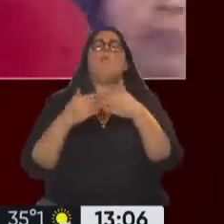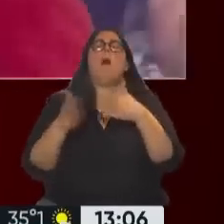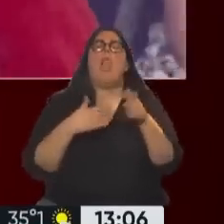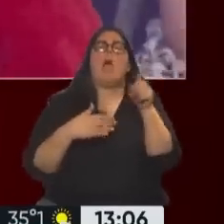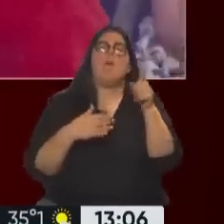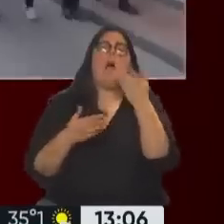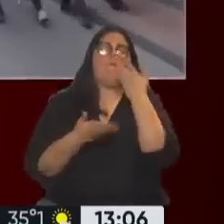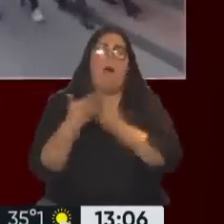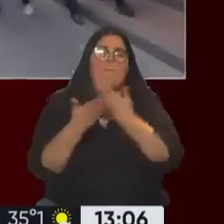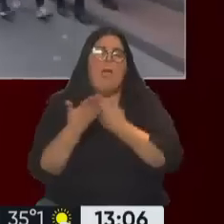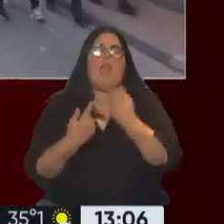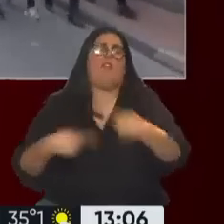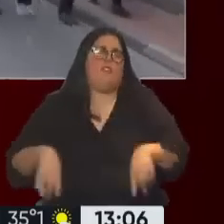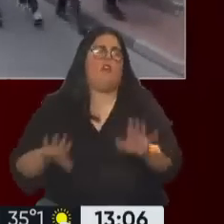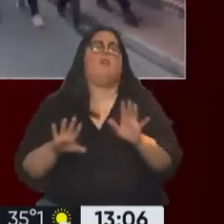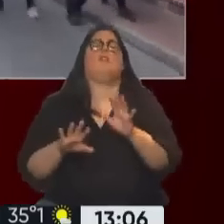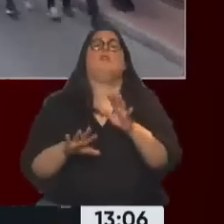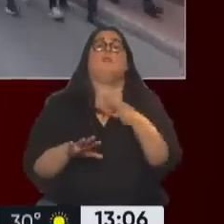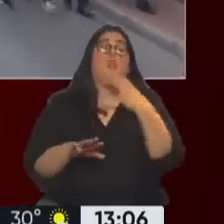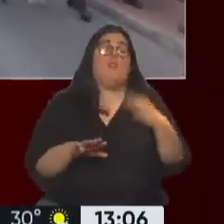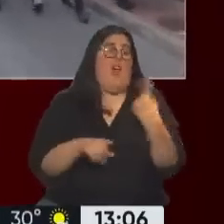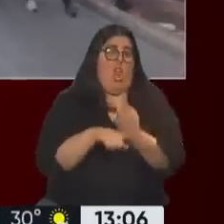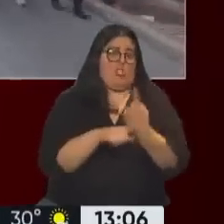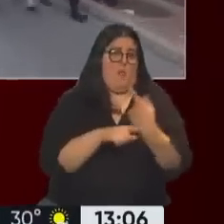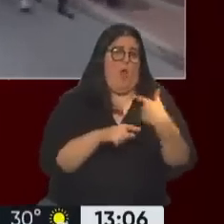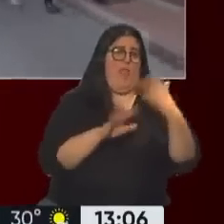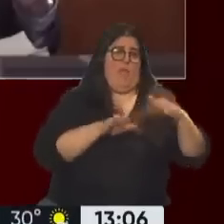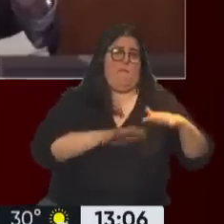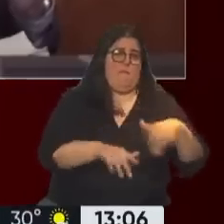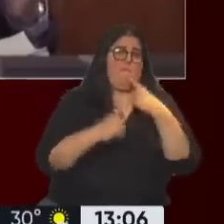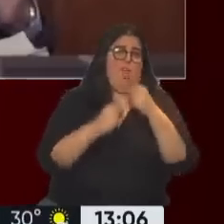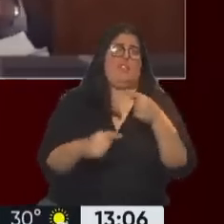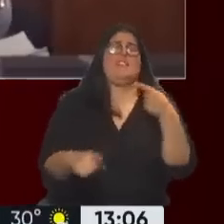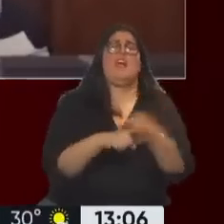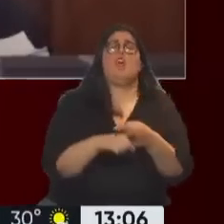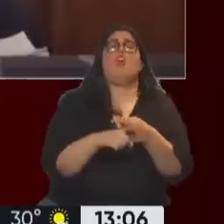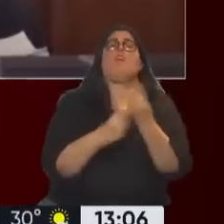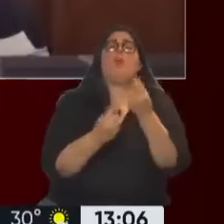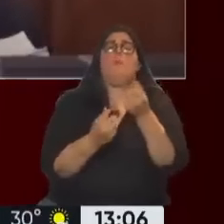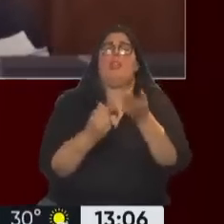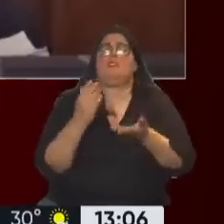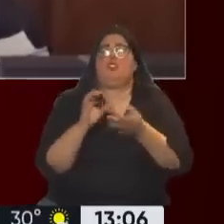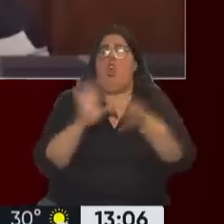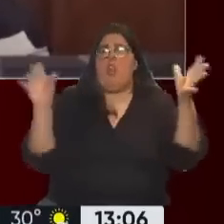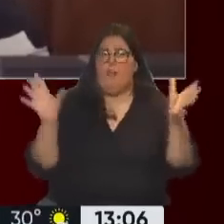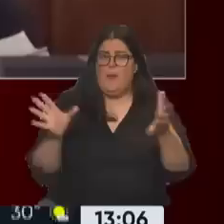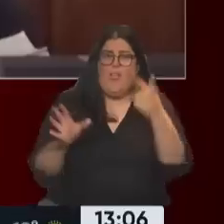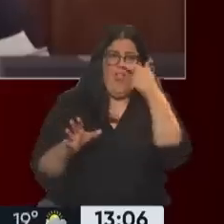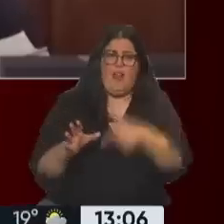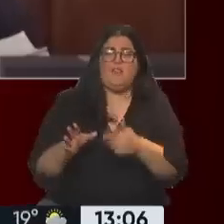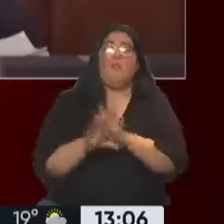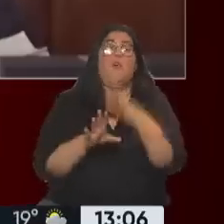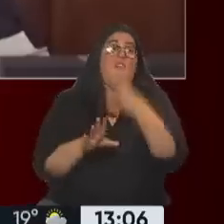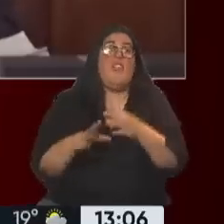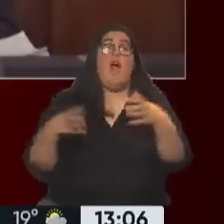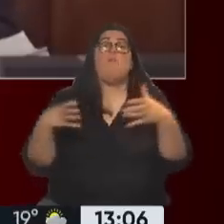protestas porque liberalizaron el precio de los combustibles. Eso es el neoliberalismo, por eso votaron. El movimiento indígena, gran parte del movimiento